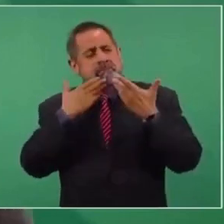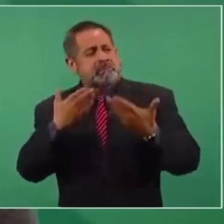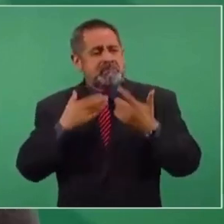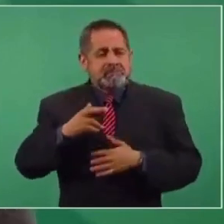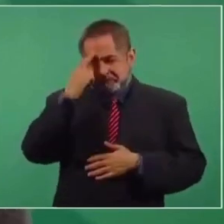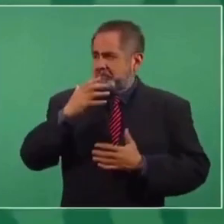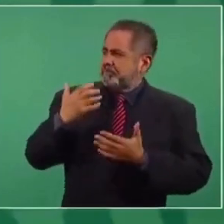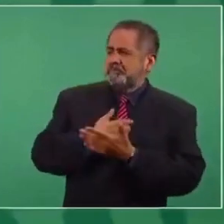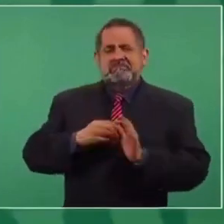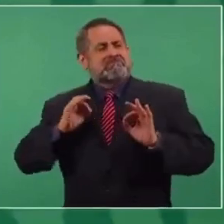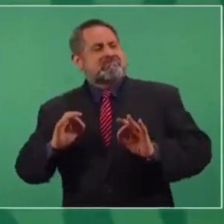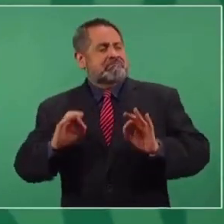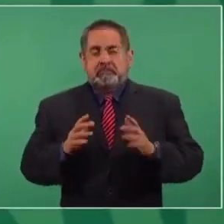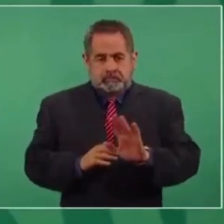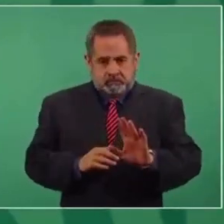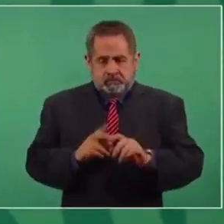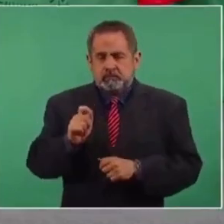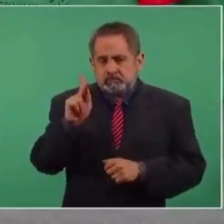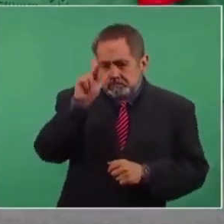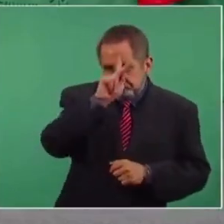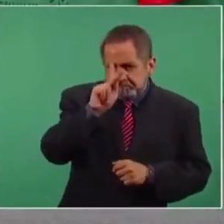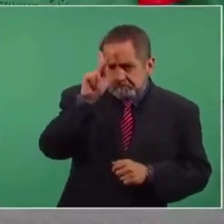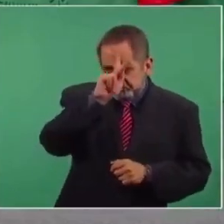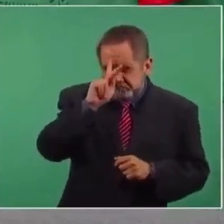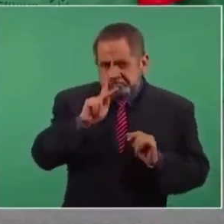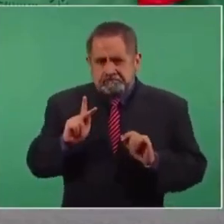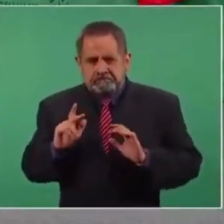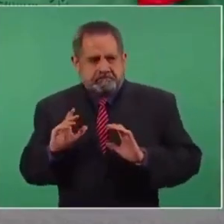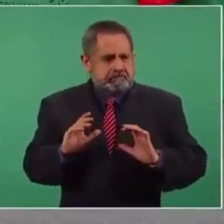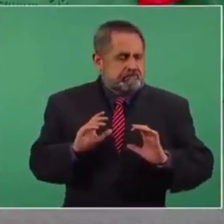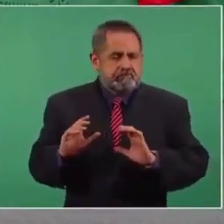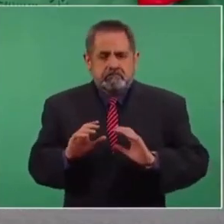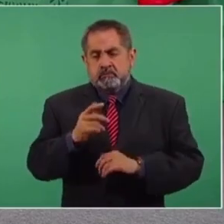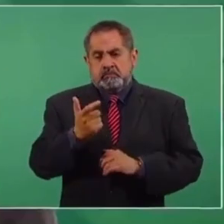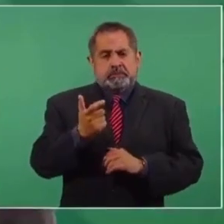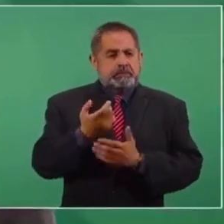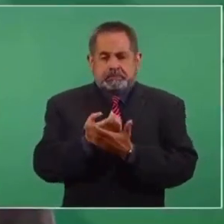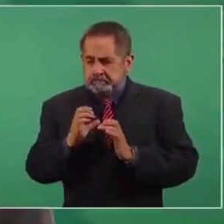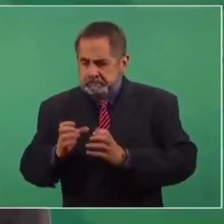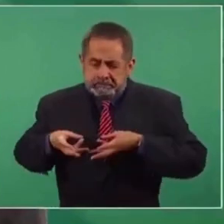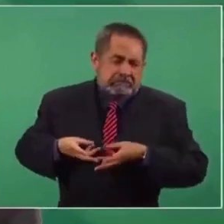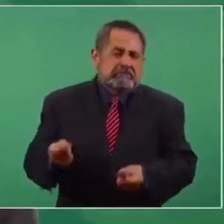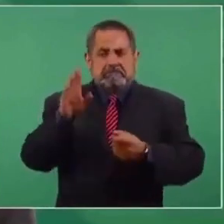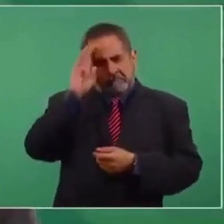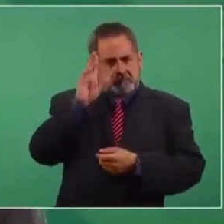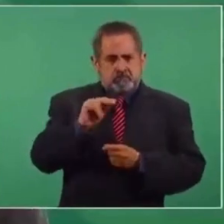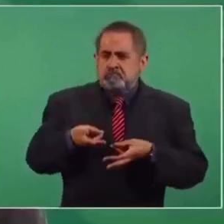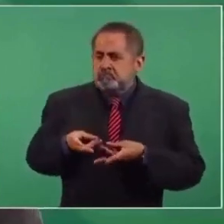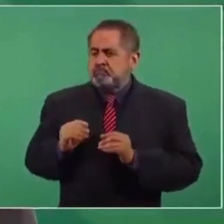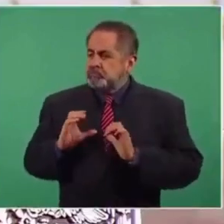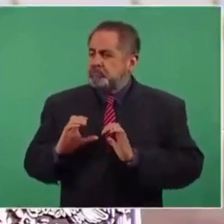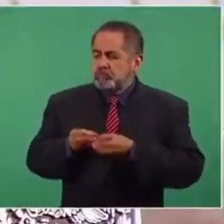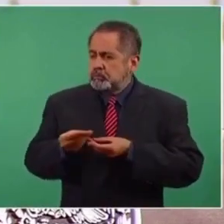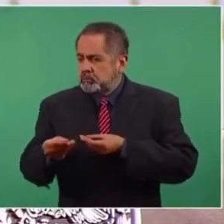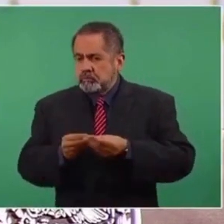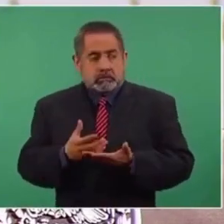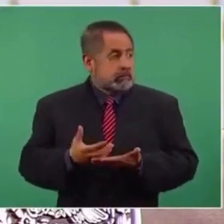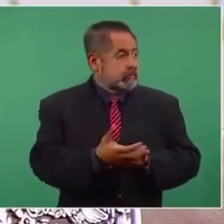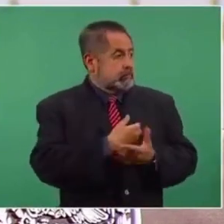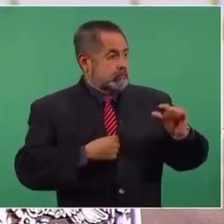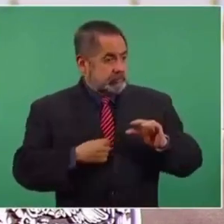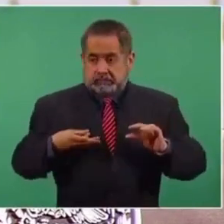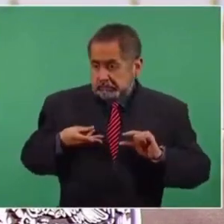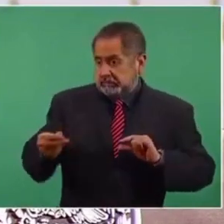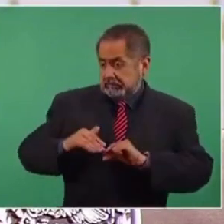vamos a actuar con actitudes triunfalistas, no, prudencia, mantener finanzas sanas, no gastar más de lo que se tiene de ingresos